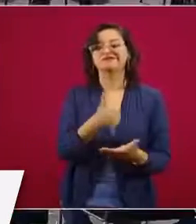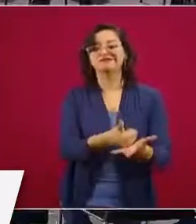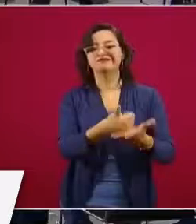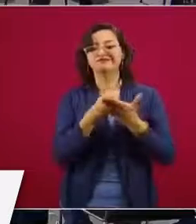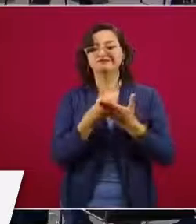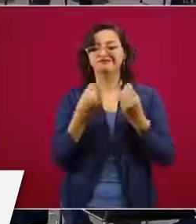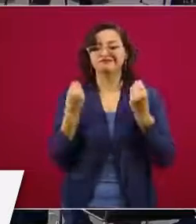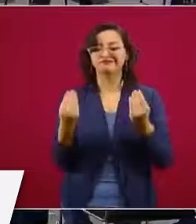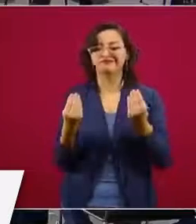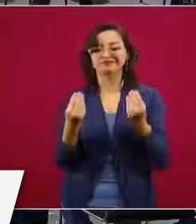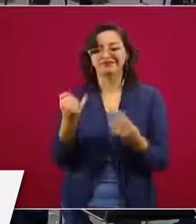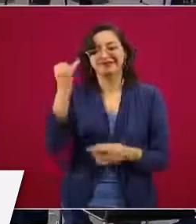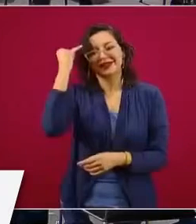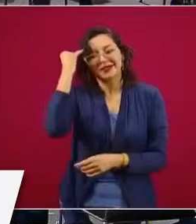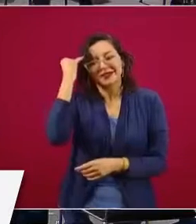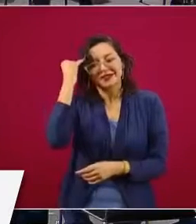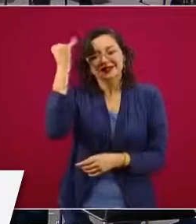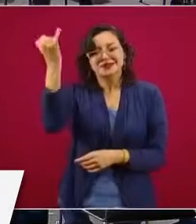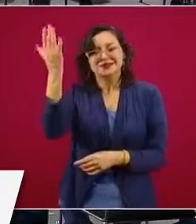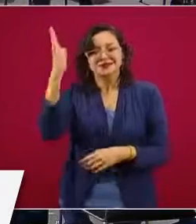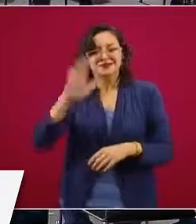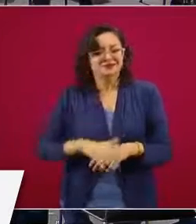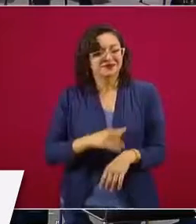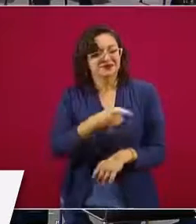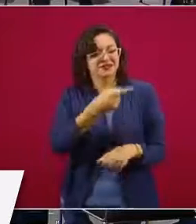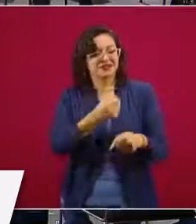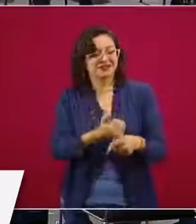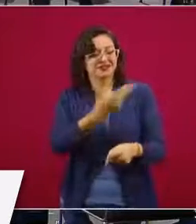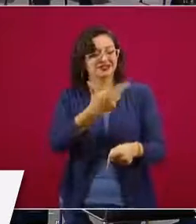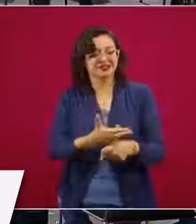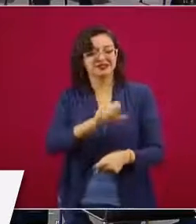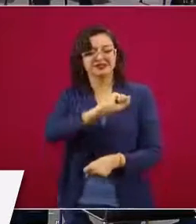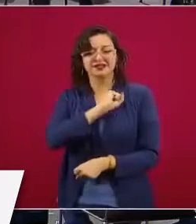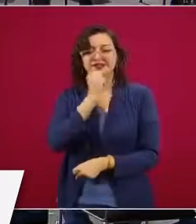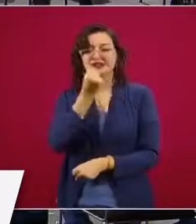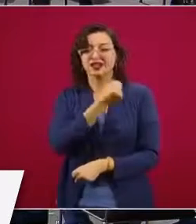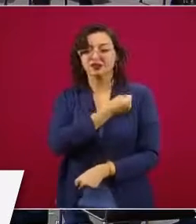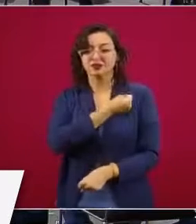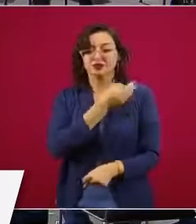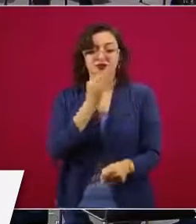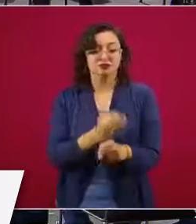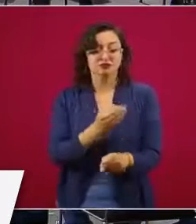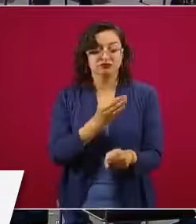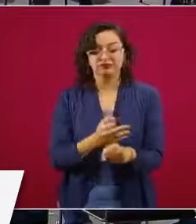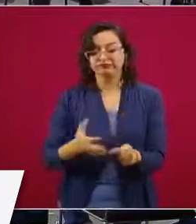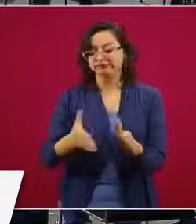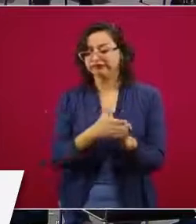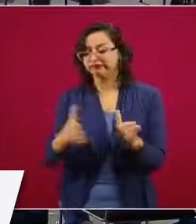tener de secretario de Salud en esta circunstancia,